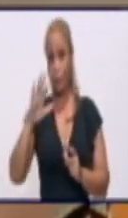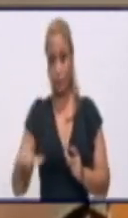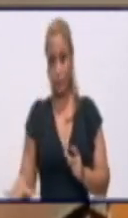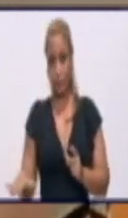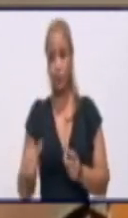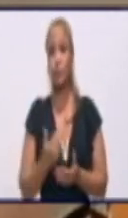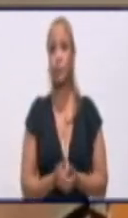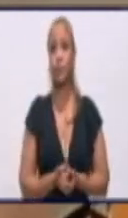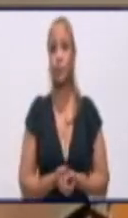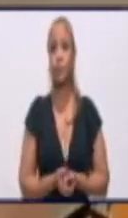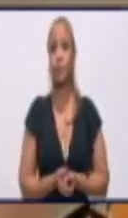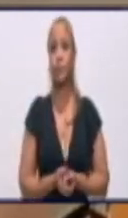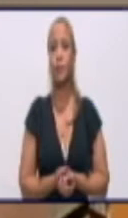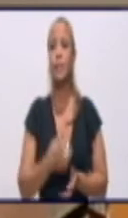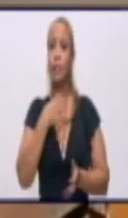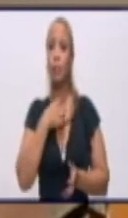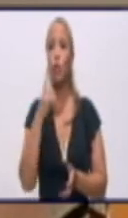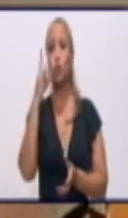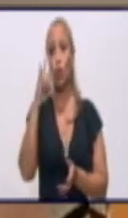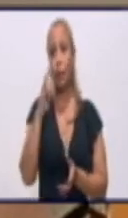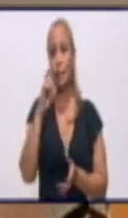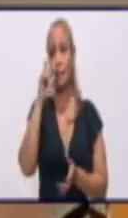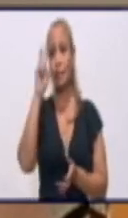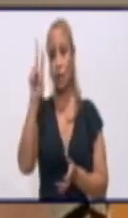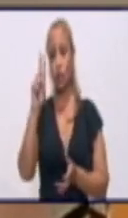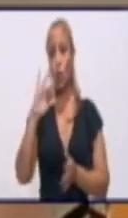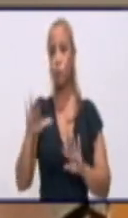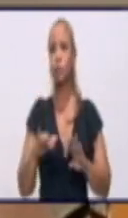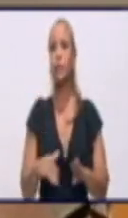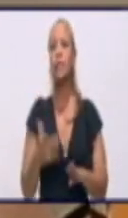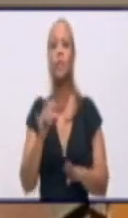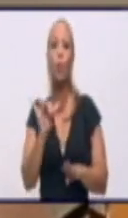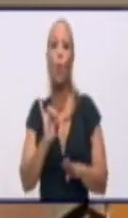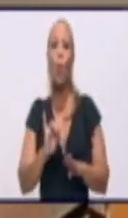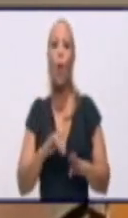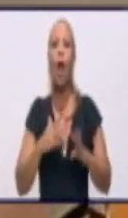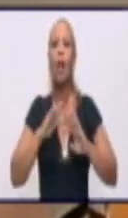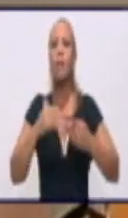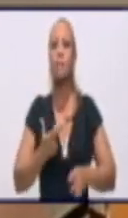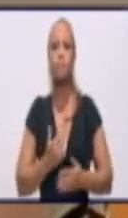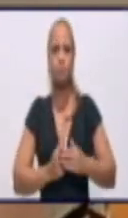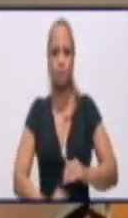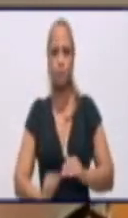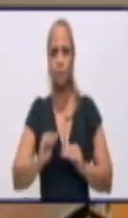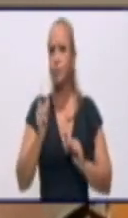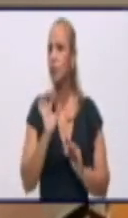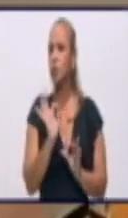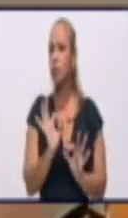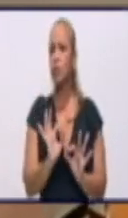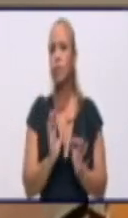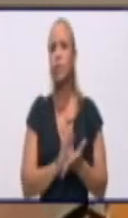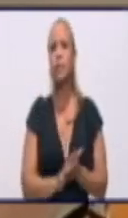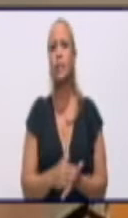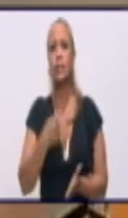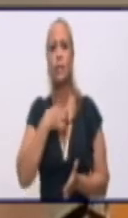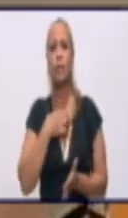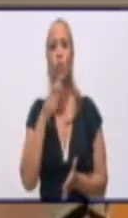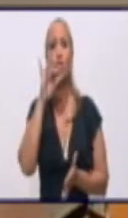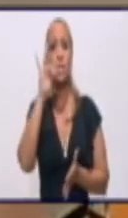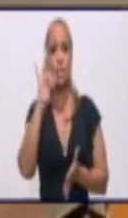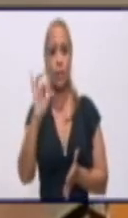y tenemos 92 activos. Y en las estantes tampoco reportamos ningún caso y tenemos 70 en el acumulado.